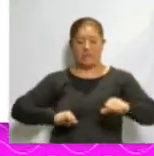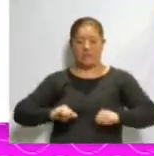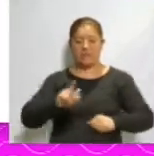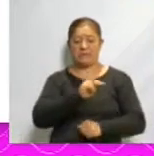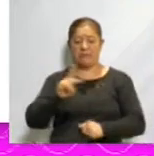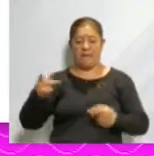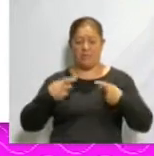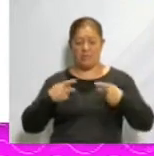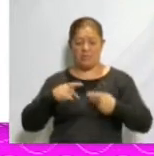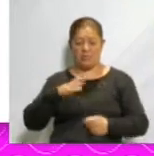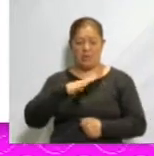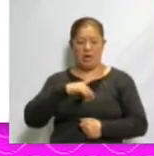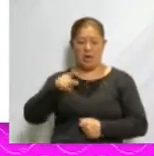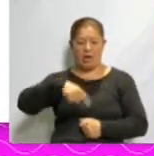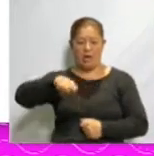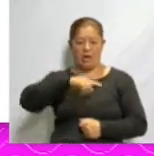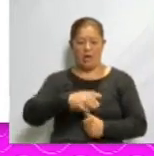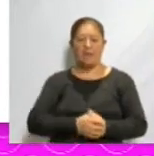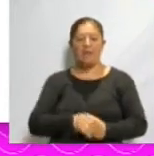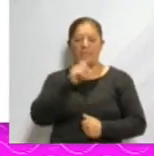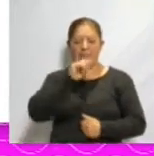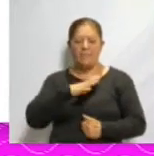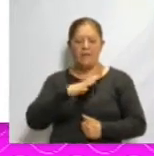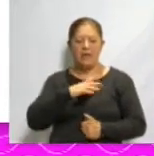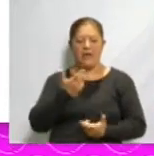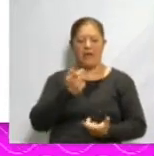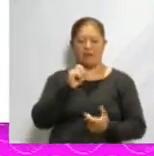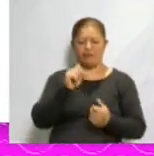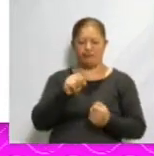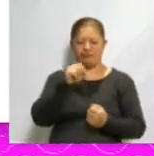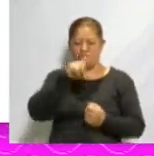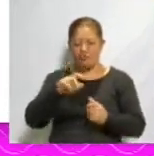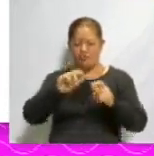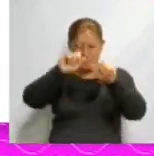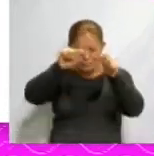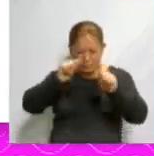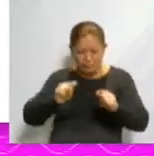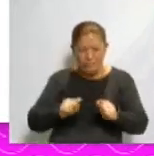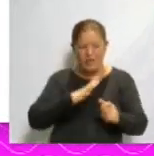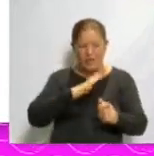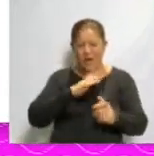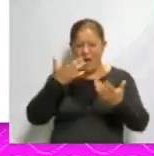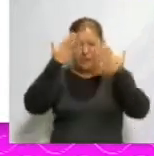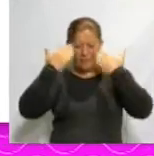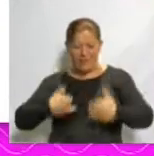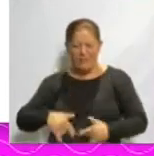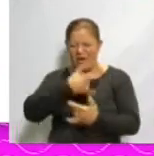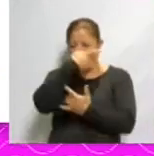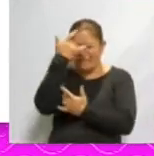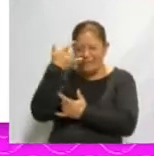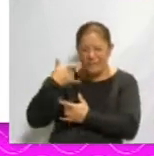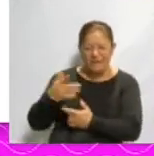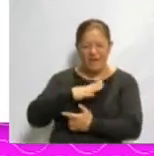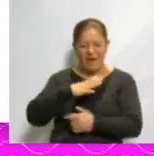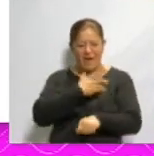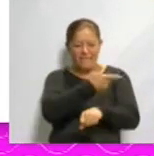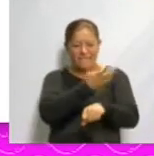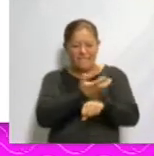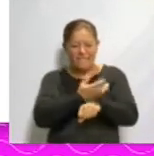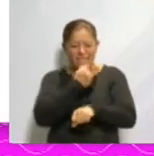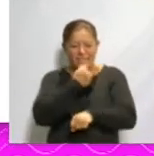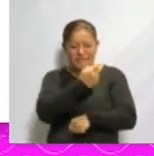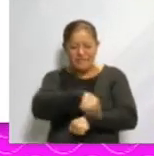Halloween are carving pumpkins, wearing costumes, decorating their houses with scary ornaments, and American children